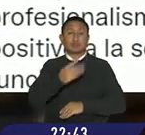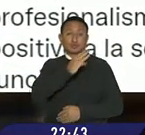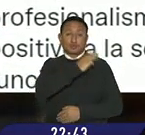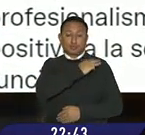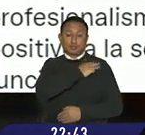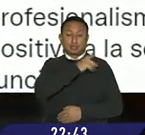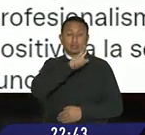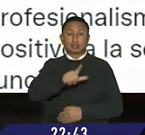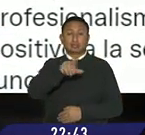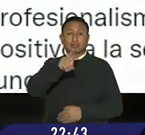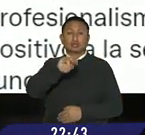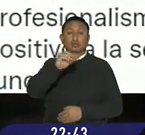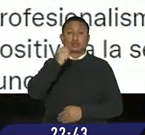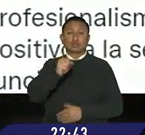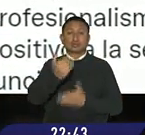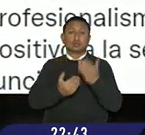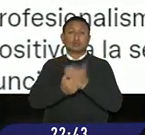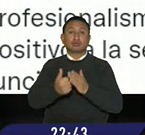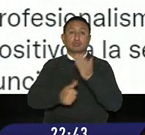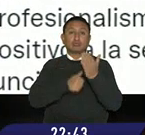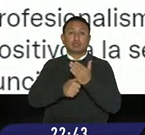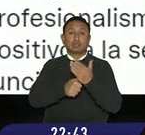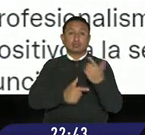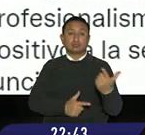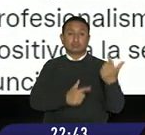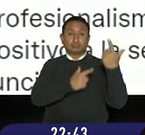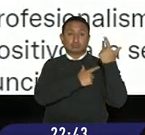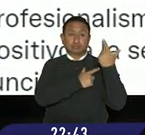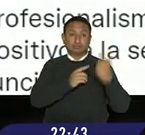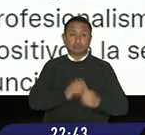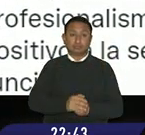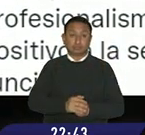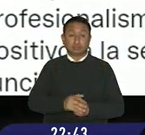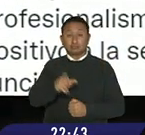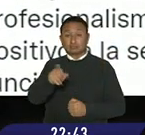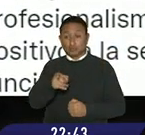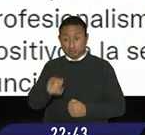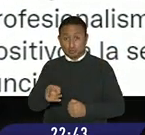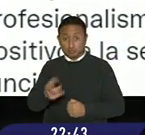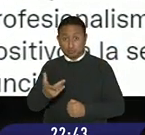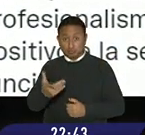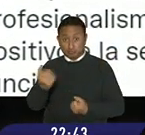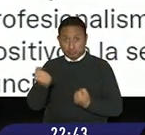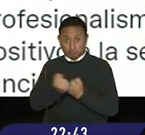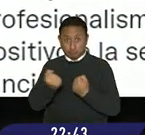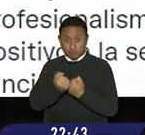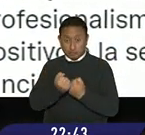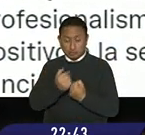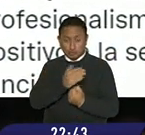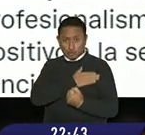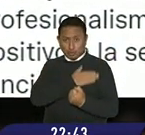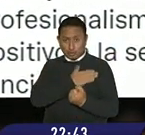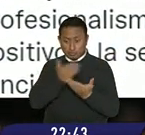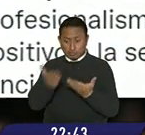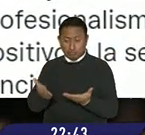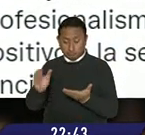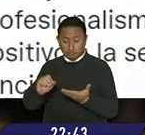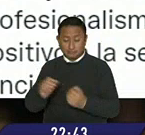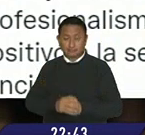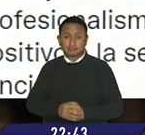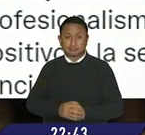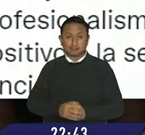pasivo Luis Lara como nuevo ministro de defensa confío plenamente en su aporte positivo a la seguridad del país